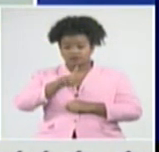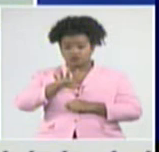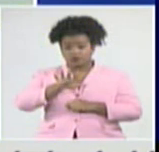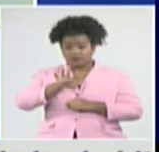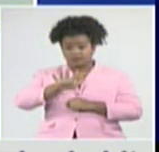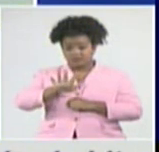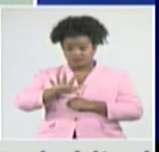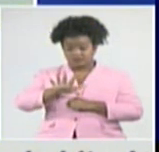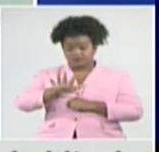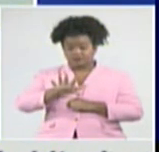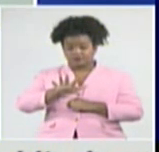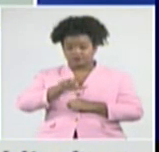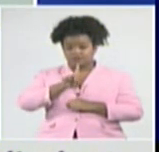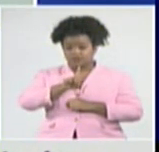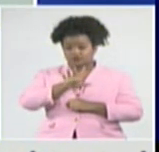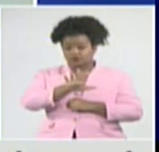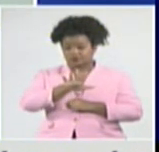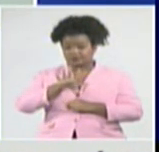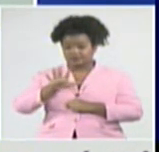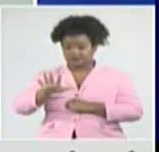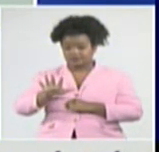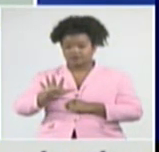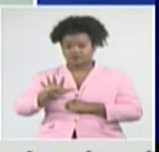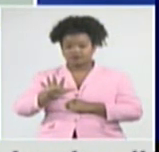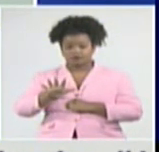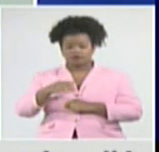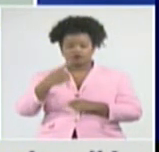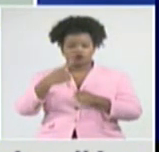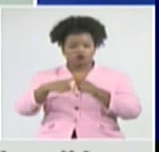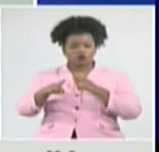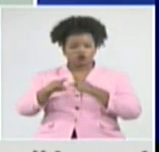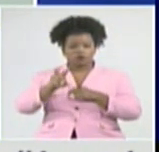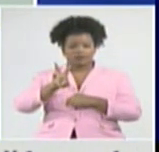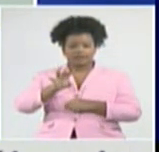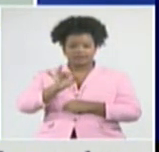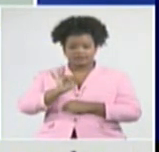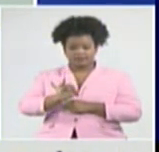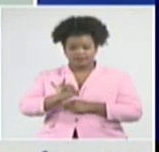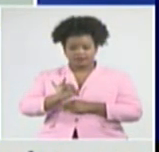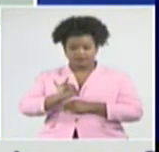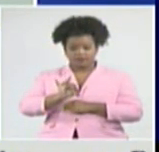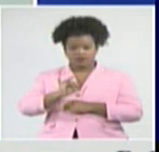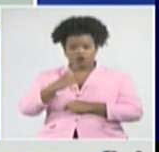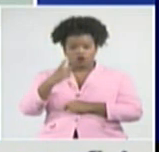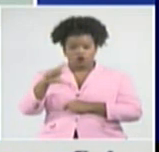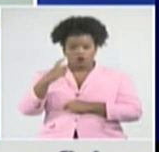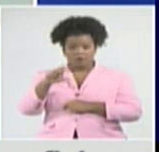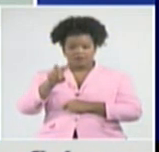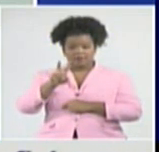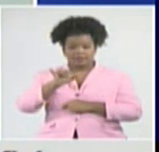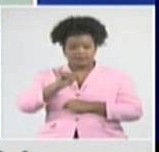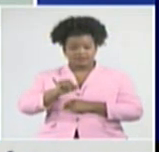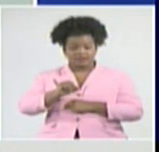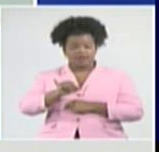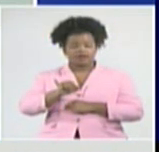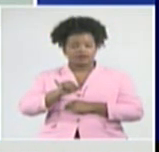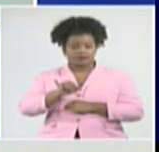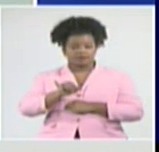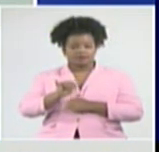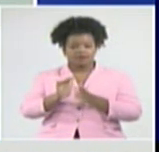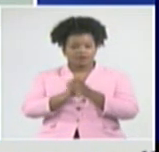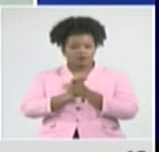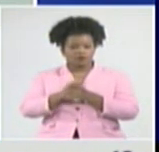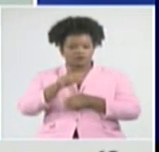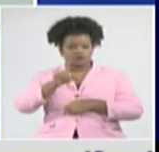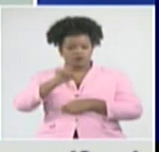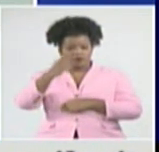casos positivos, Manatí 47, Manatí 26, Majivacoa 19, Amancio